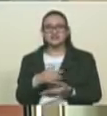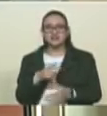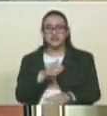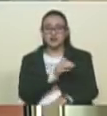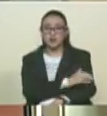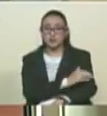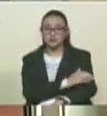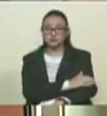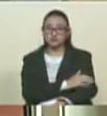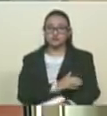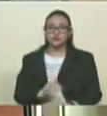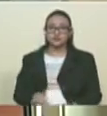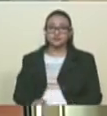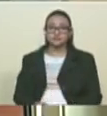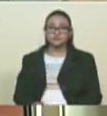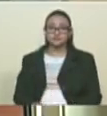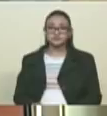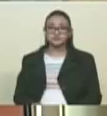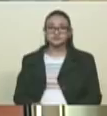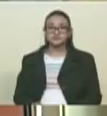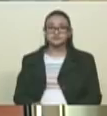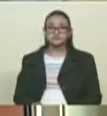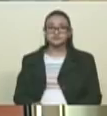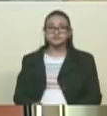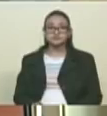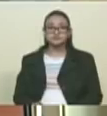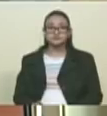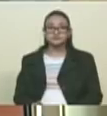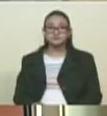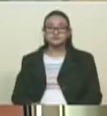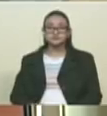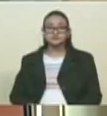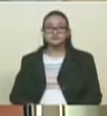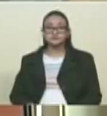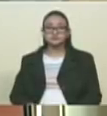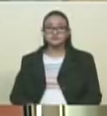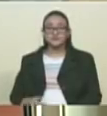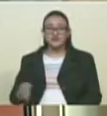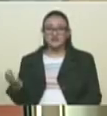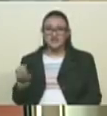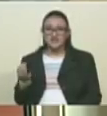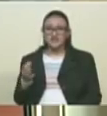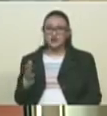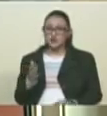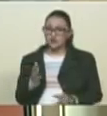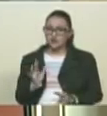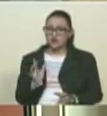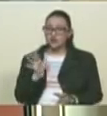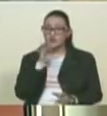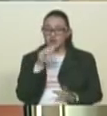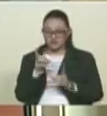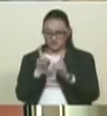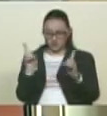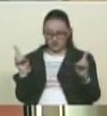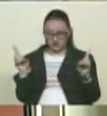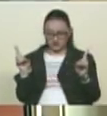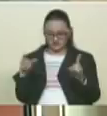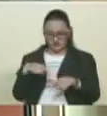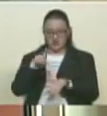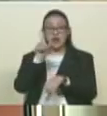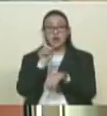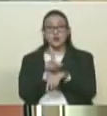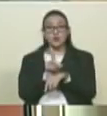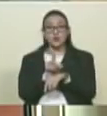venezolana. El verdadero tenor antidemocrático, lamentablemente hay que decirlo así, el único